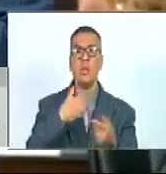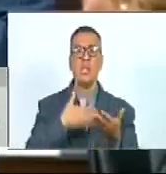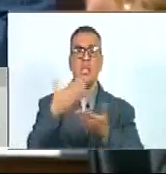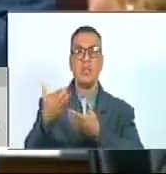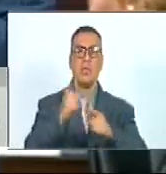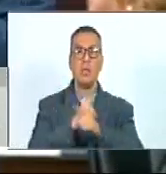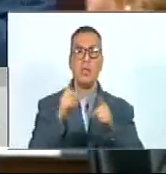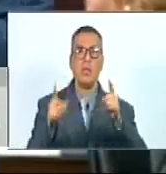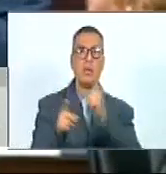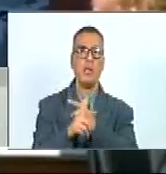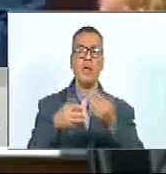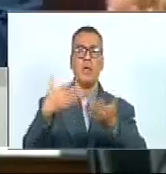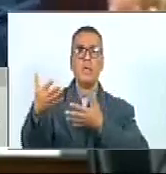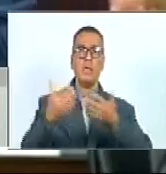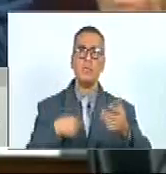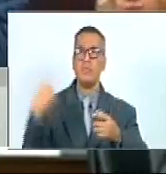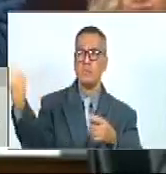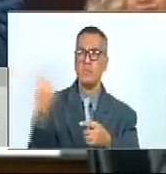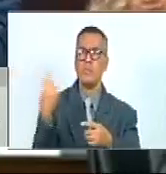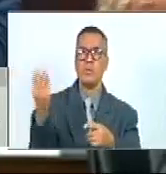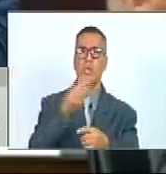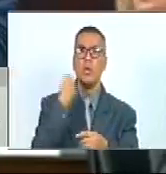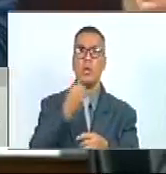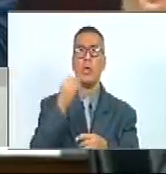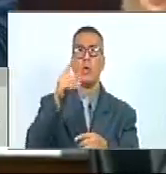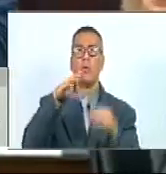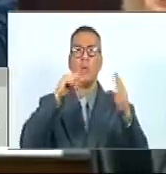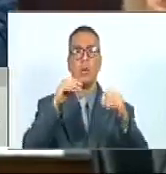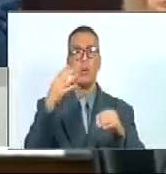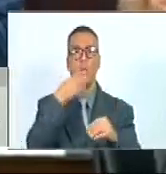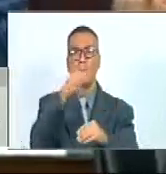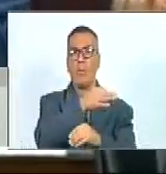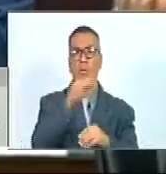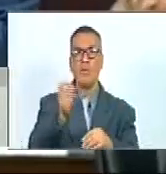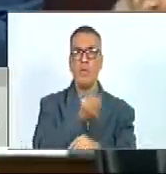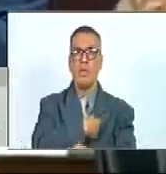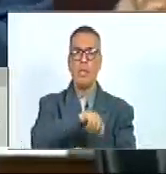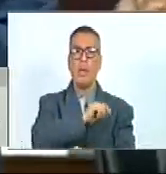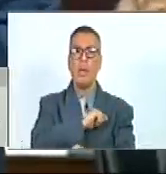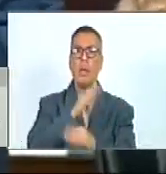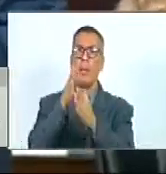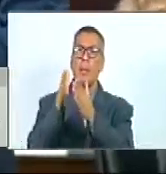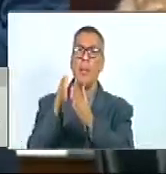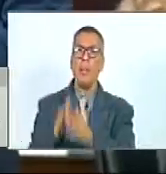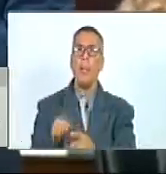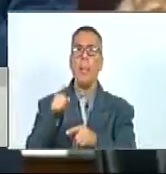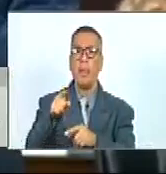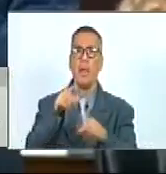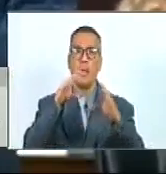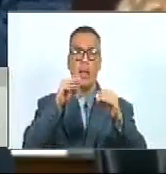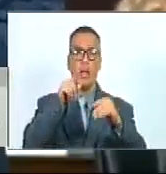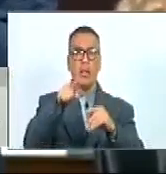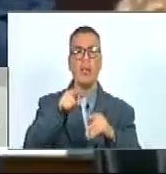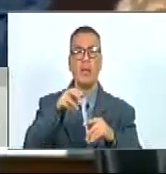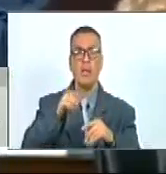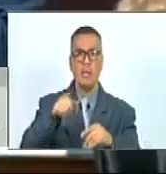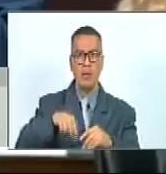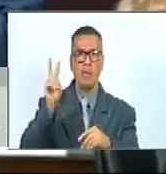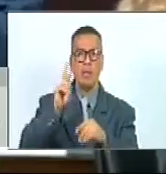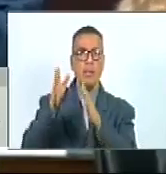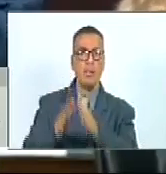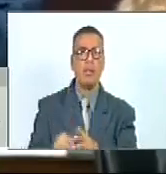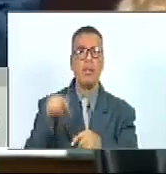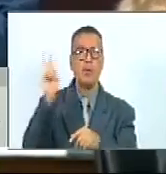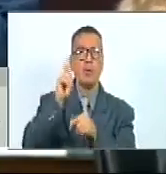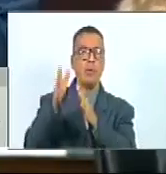trascienda que vengan estos muchachos que hablan perfectamente español dar la clase del idioma en Venezuela y